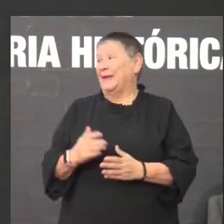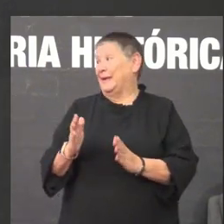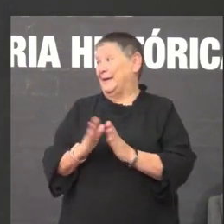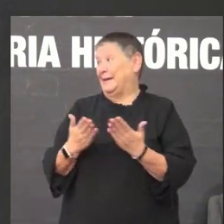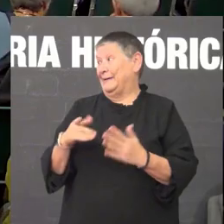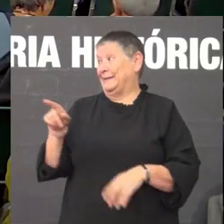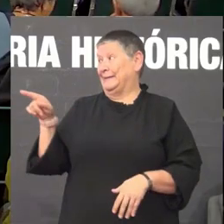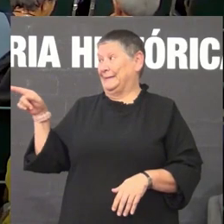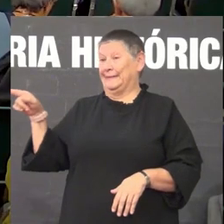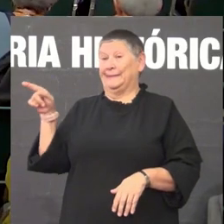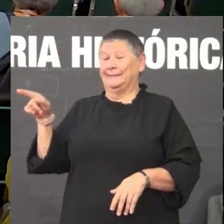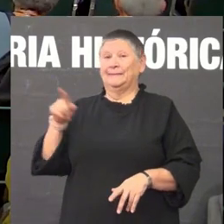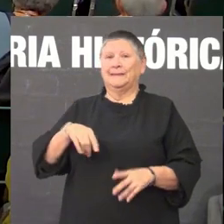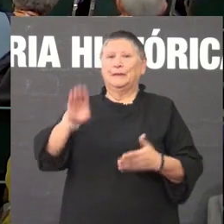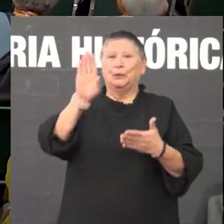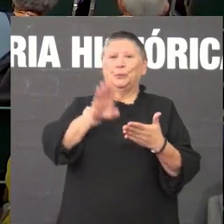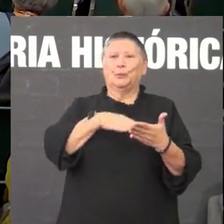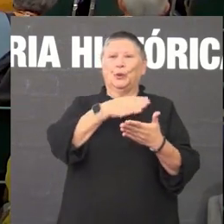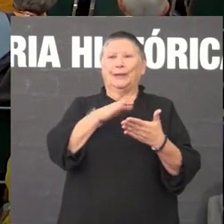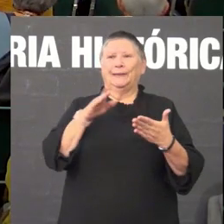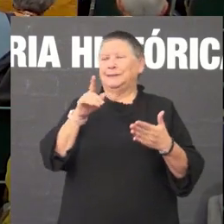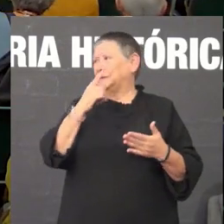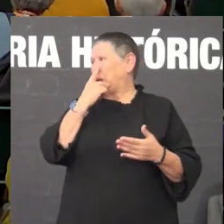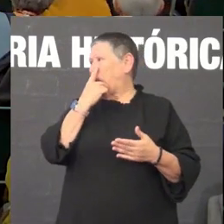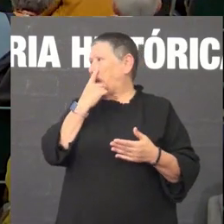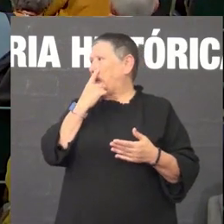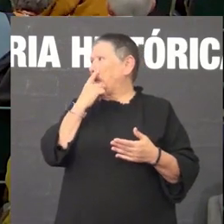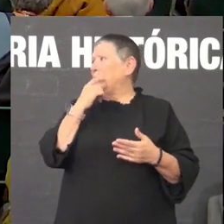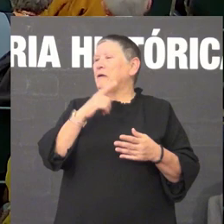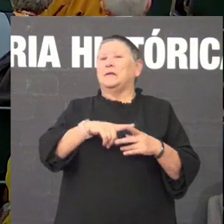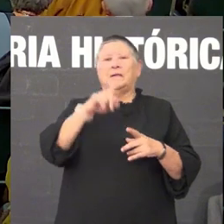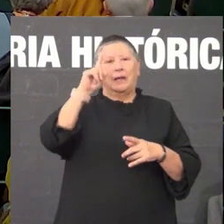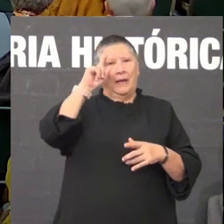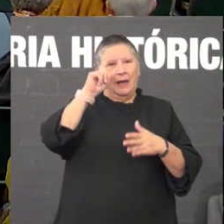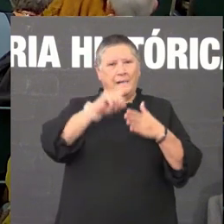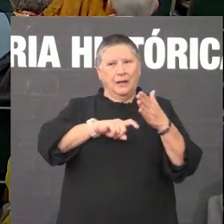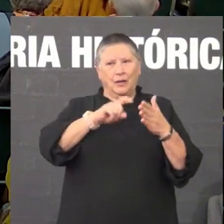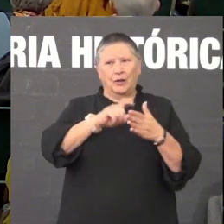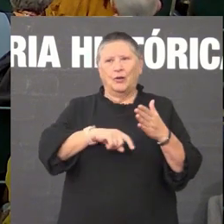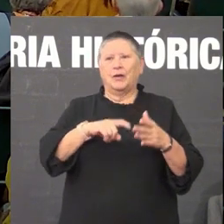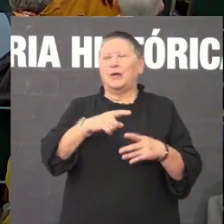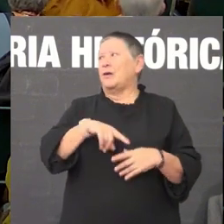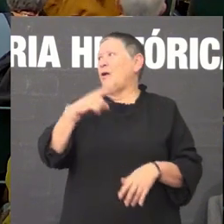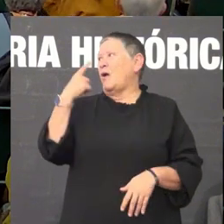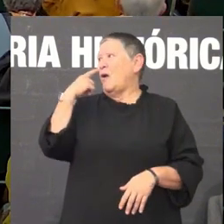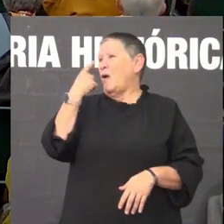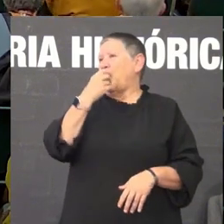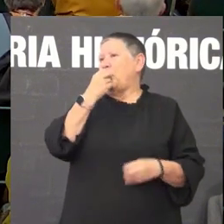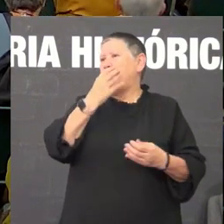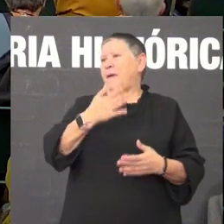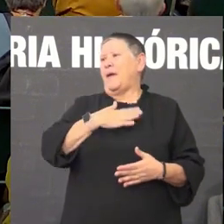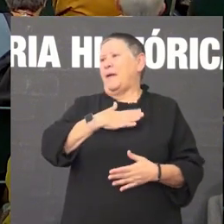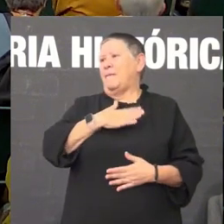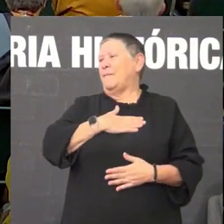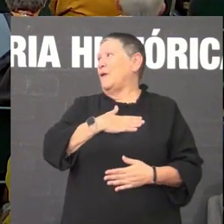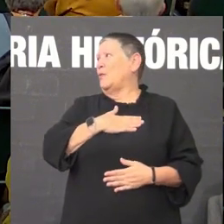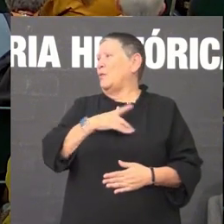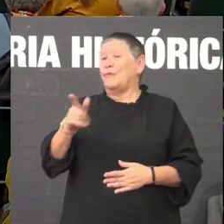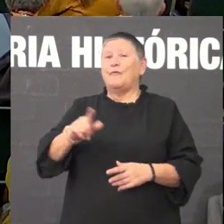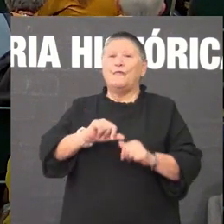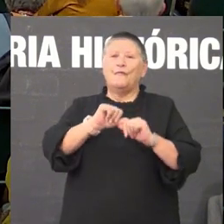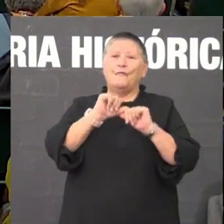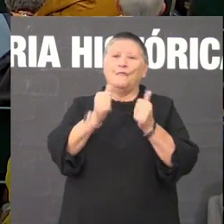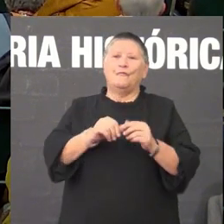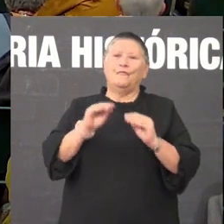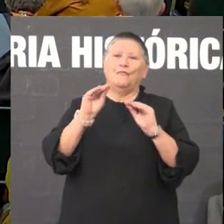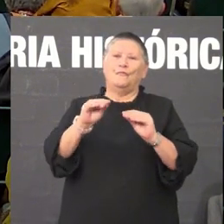de poesía de arqueología este é Olla miña ben amada a forma cultural da